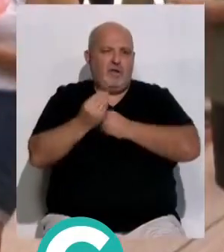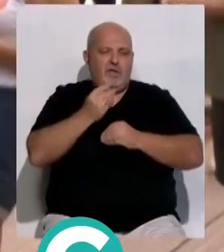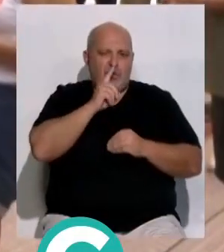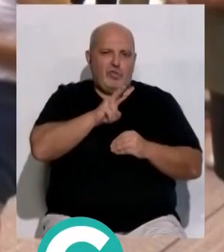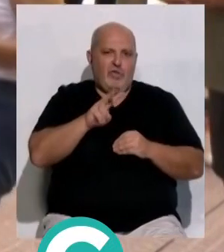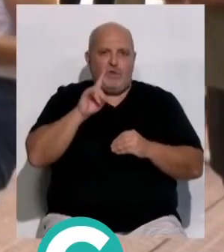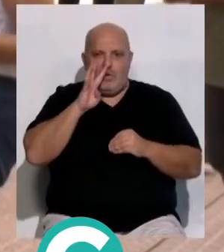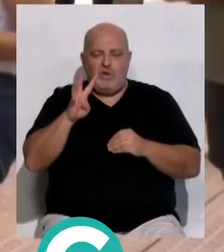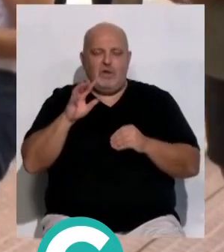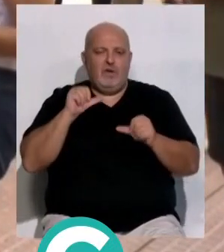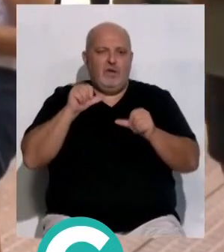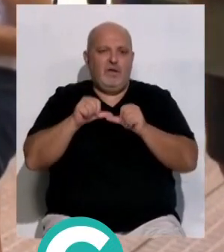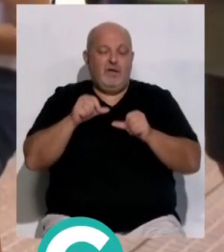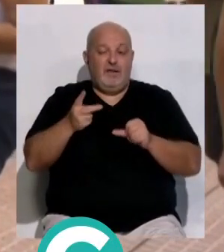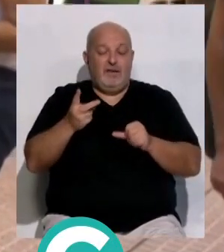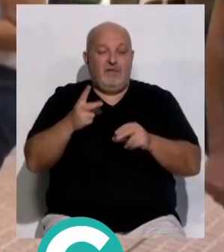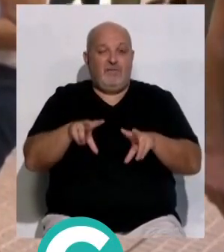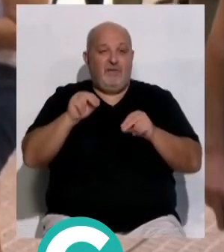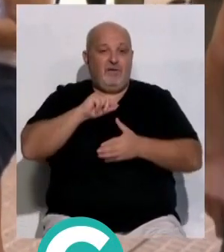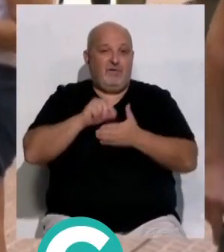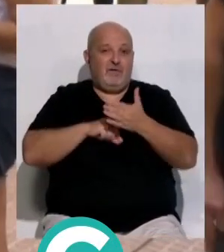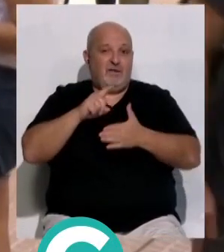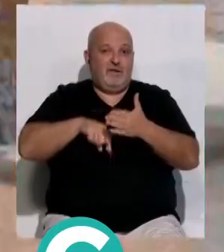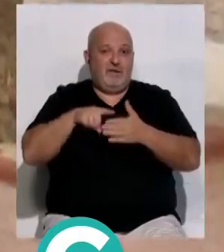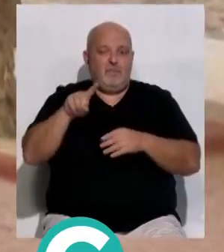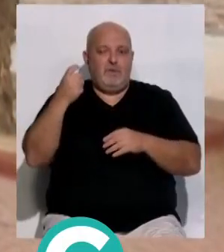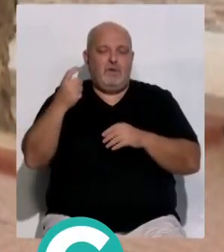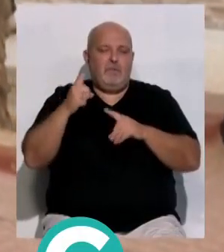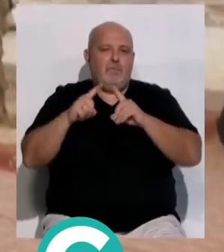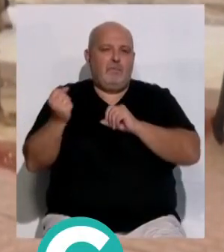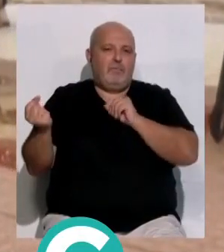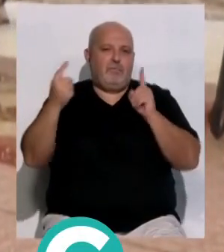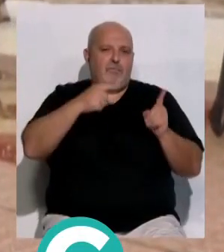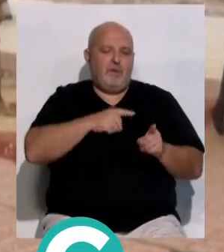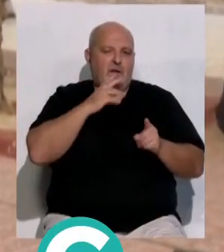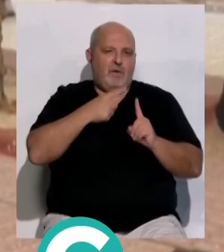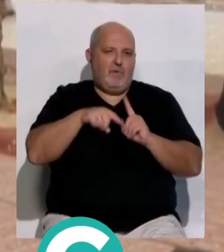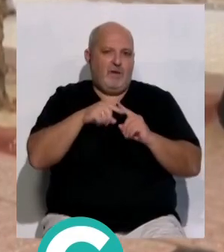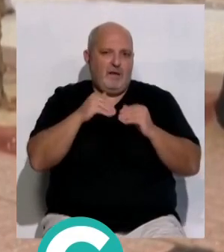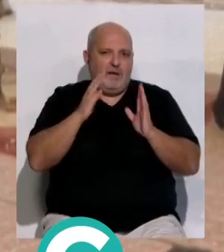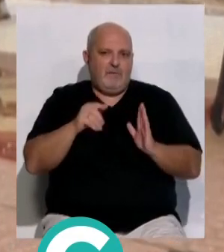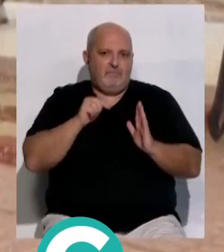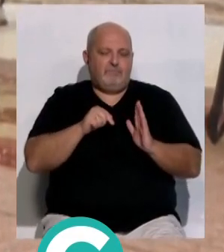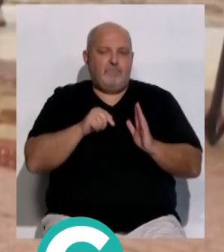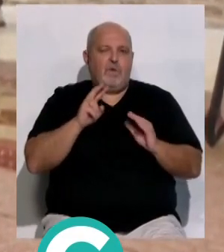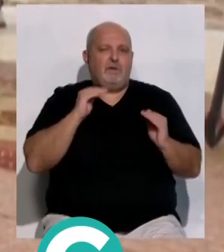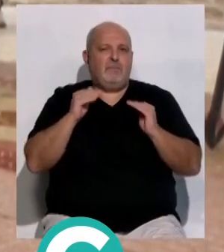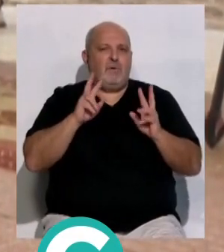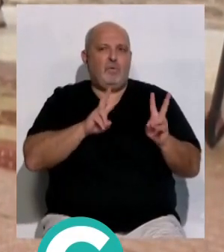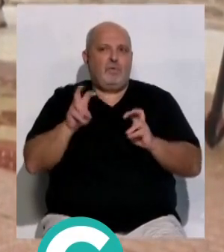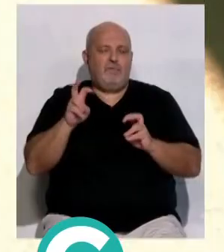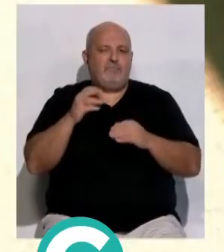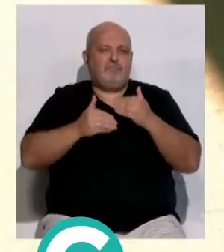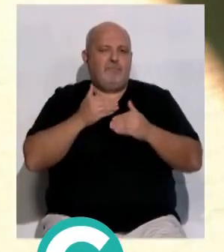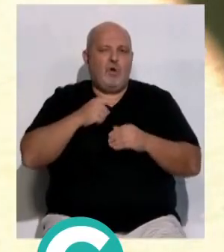12 y 4 años, la vida y el fin del contrato de alquiler de su piso ha provocado que regrese a la barriada de La Paz. Una nueva etapa que se ha visto